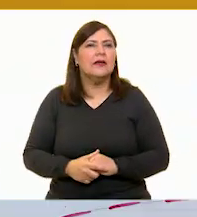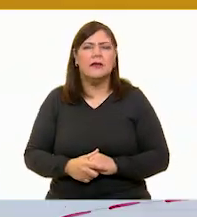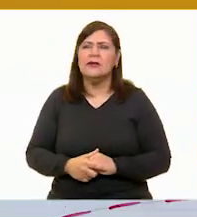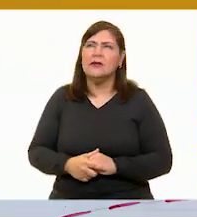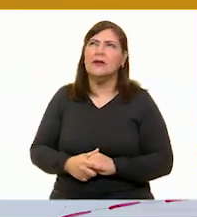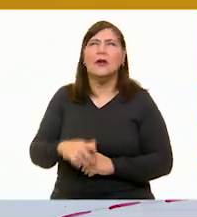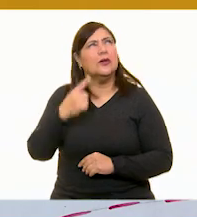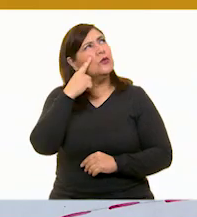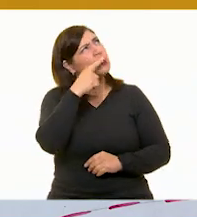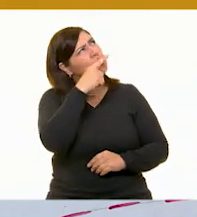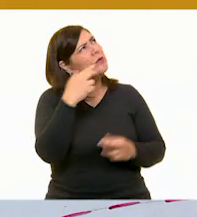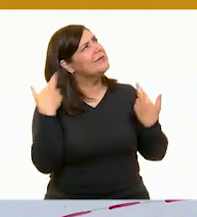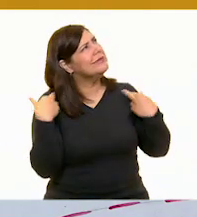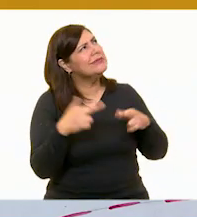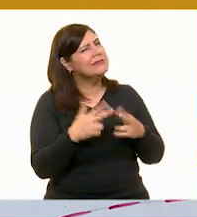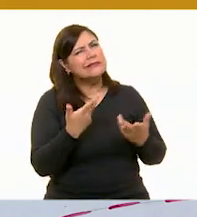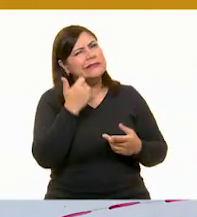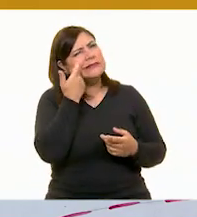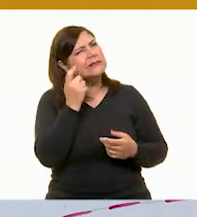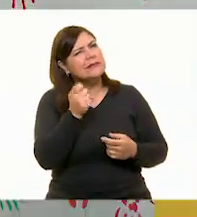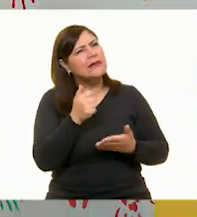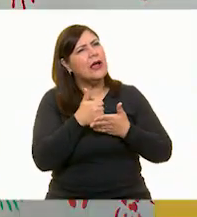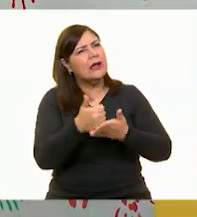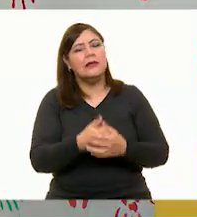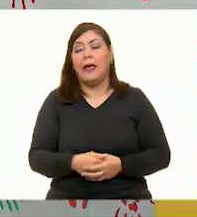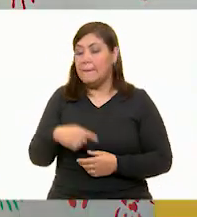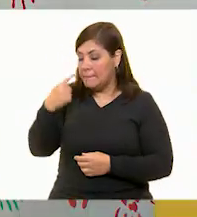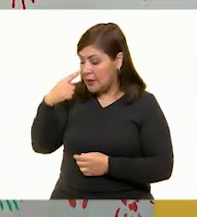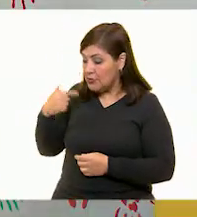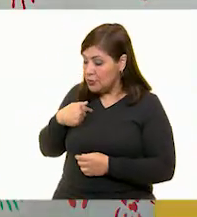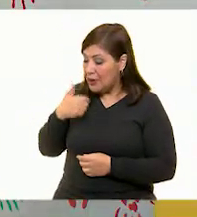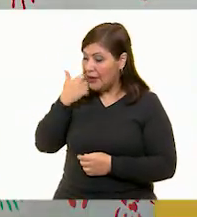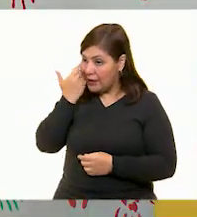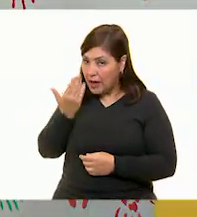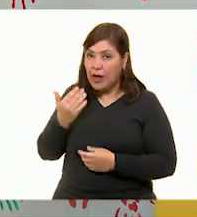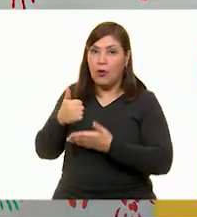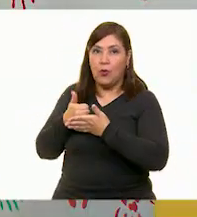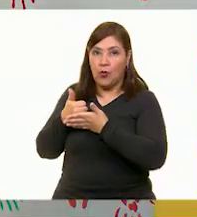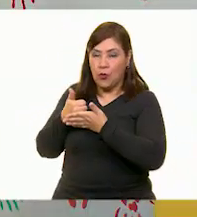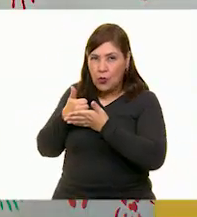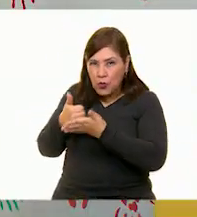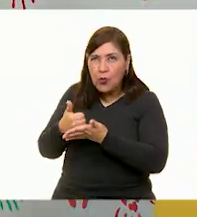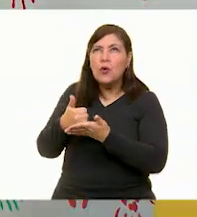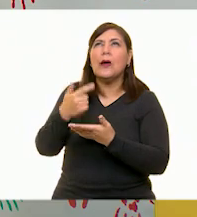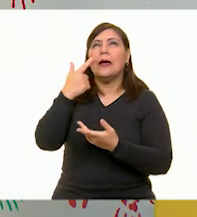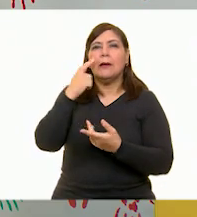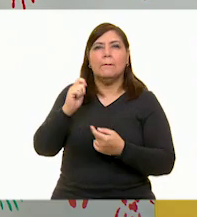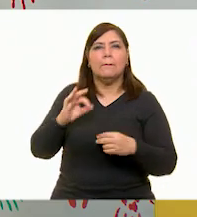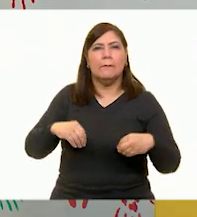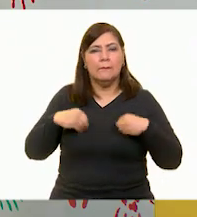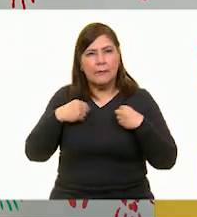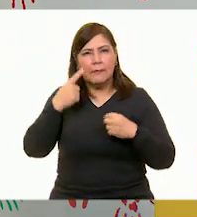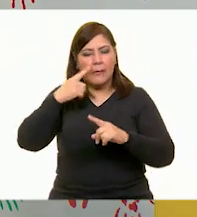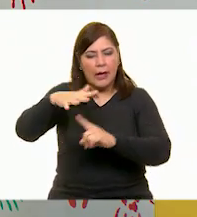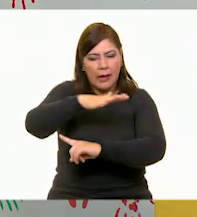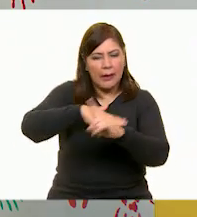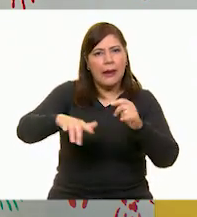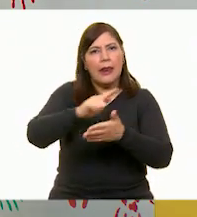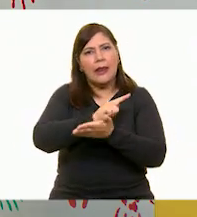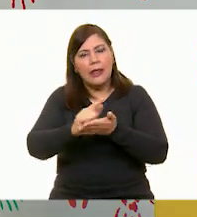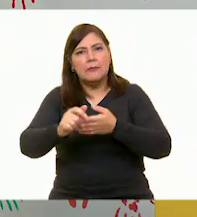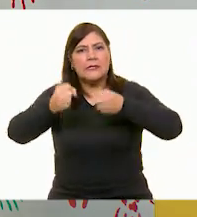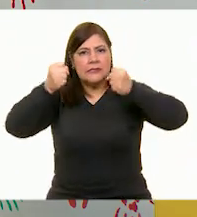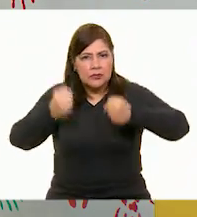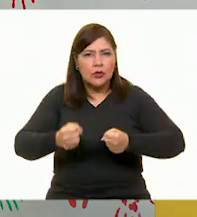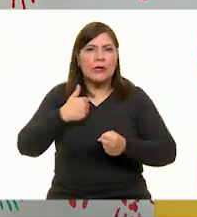maestra, ¿por qué quieres ayudar? Bueno, pues yo quiero ayudar para vivir en un ambiente más limpio y seguro. Quiero